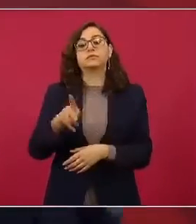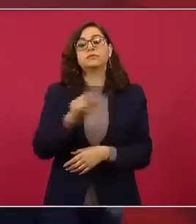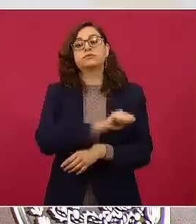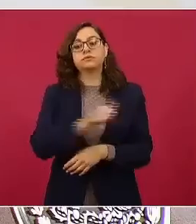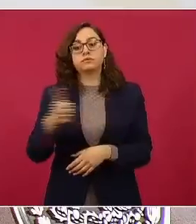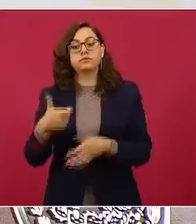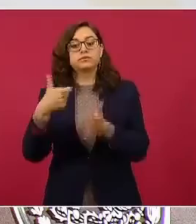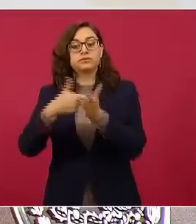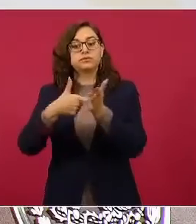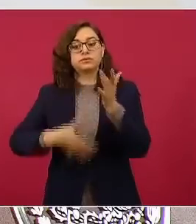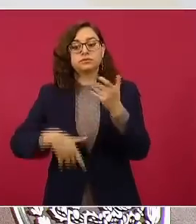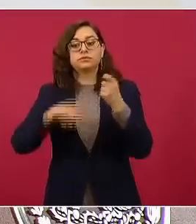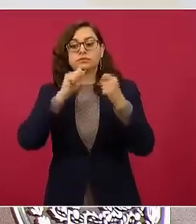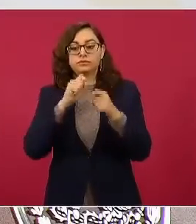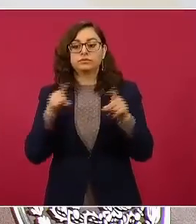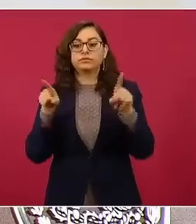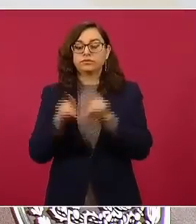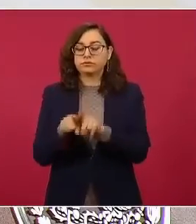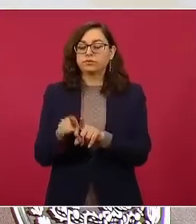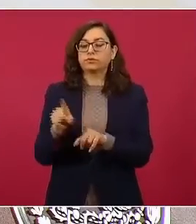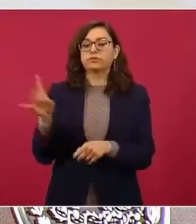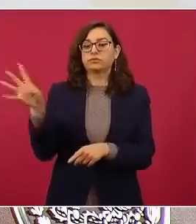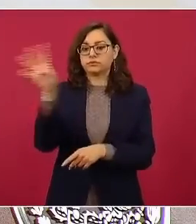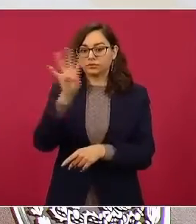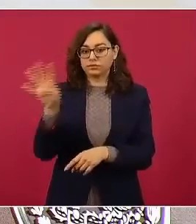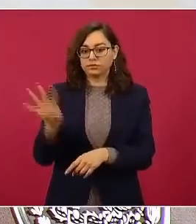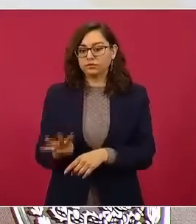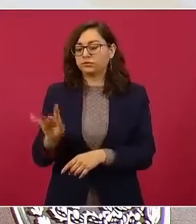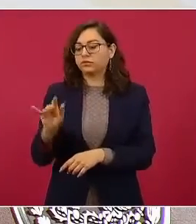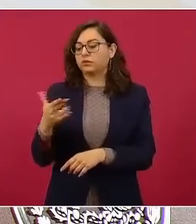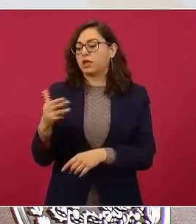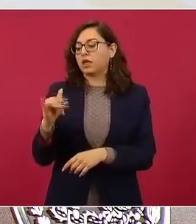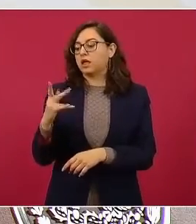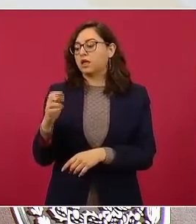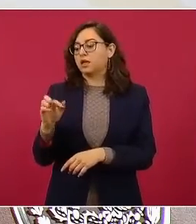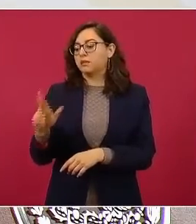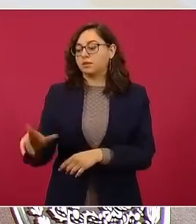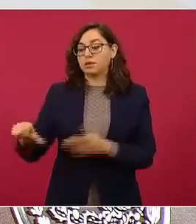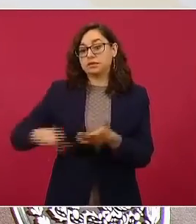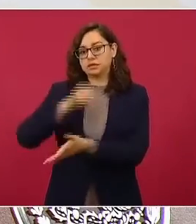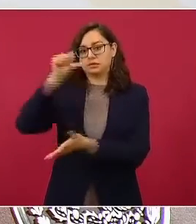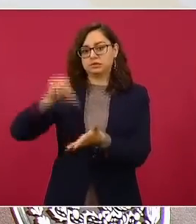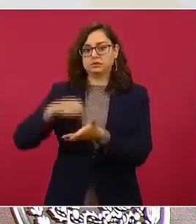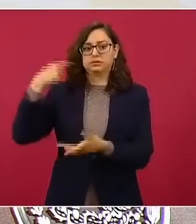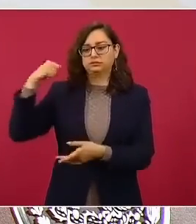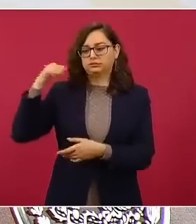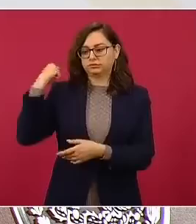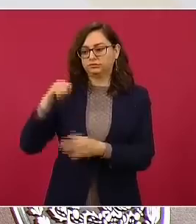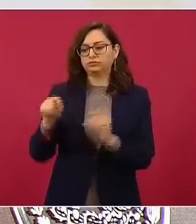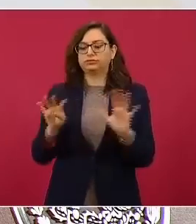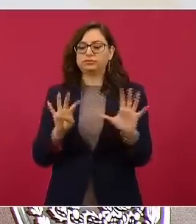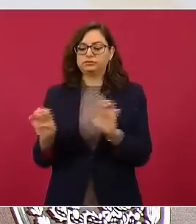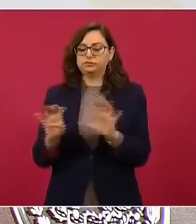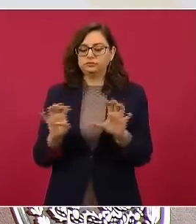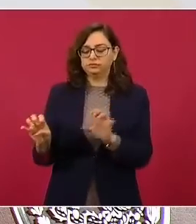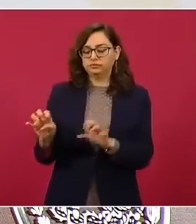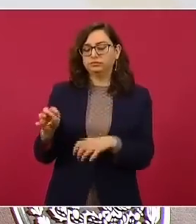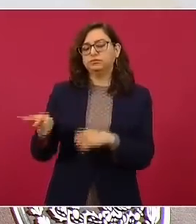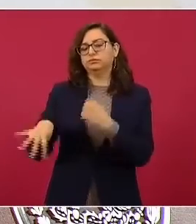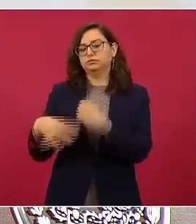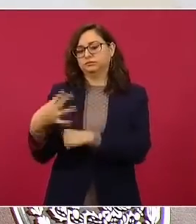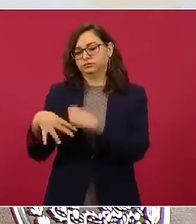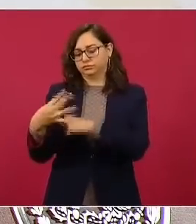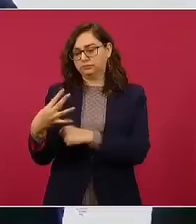opción económica también es Soriana, Hiper, pero en Tabasco, Centro, 914 pesos con 15